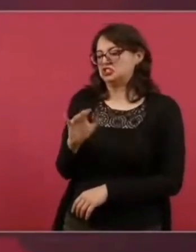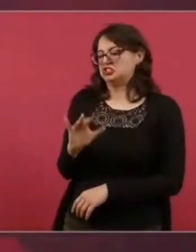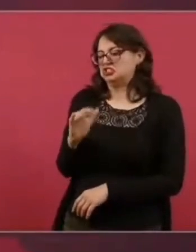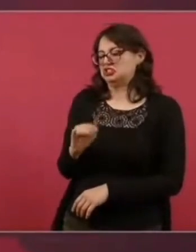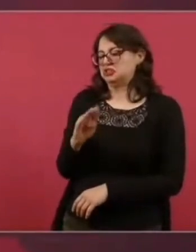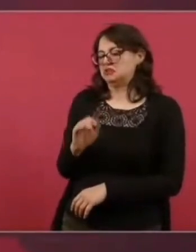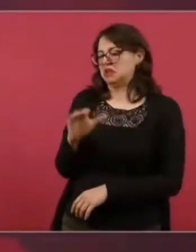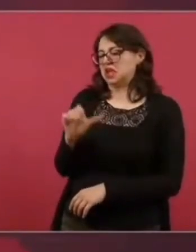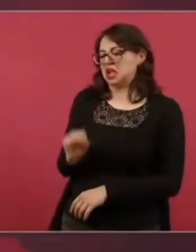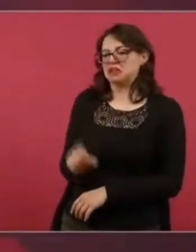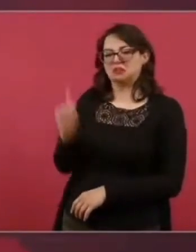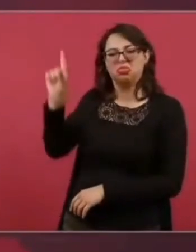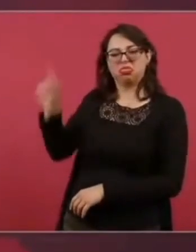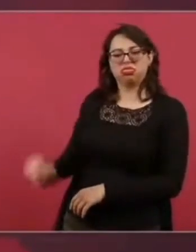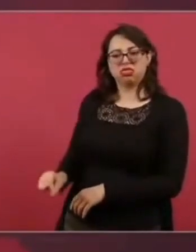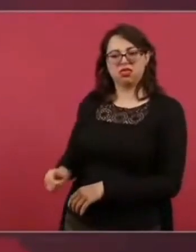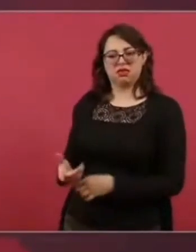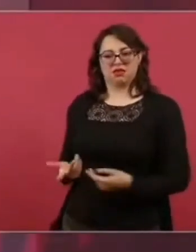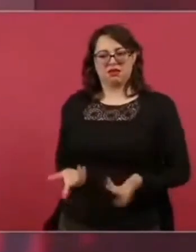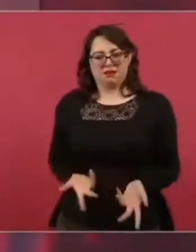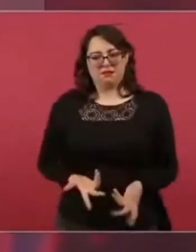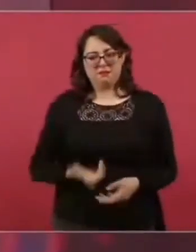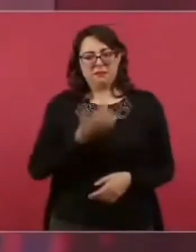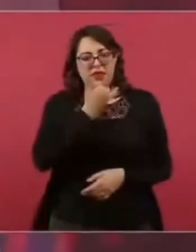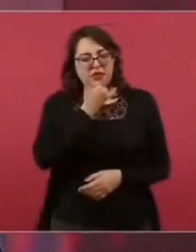pero estoy hablando de puro doctor